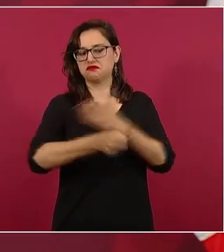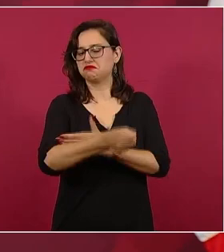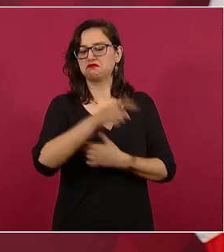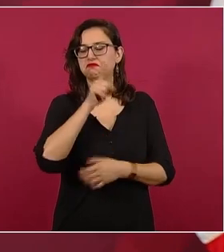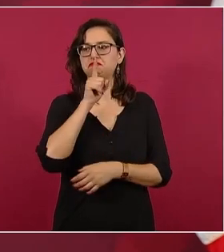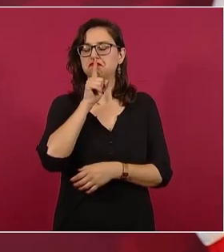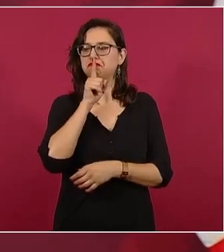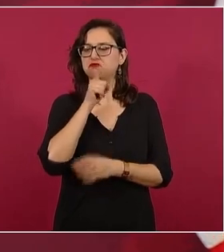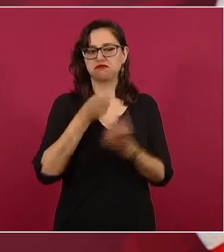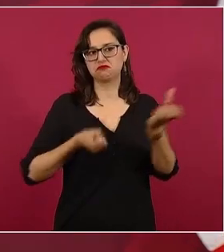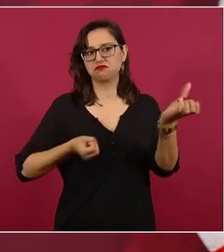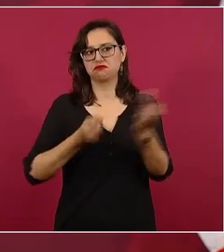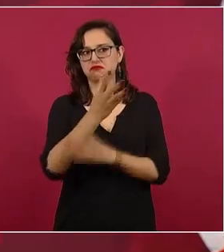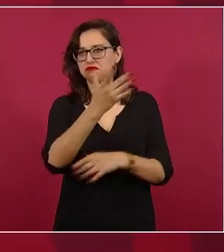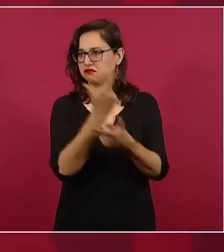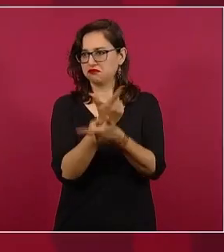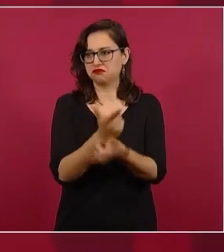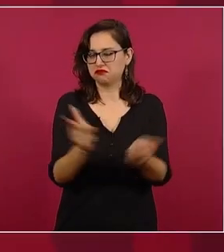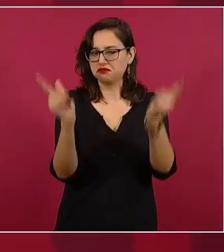no tarda